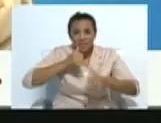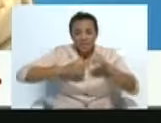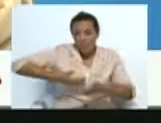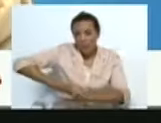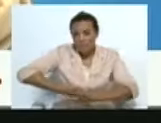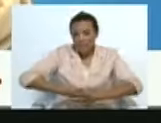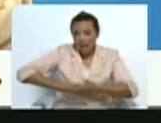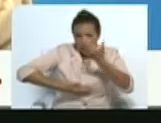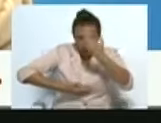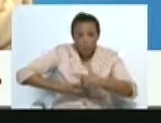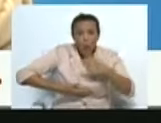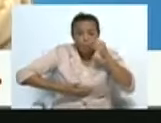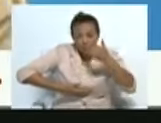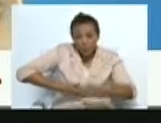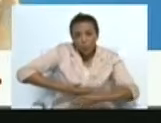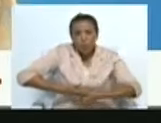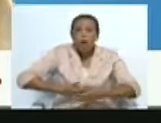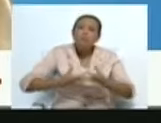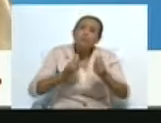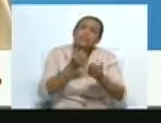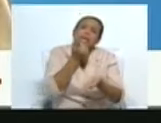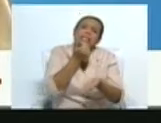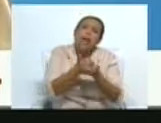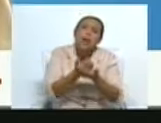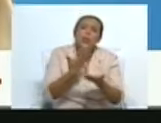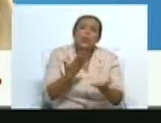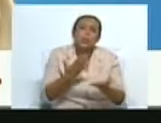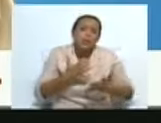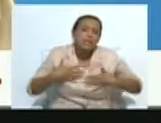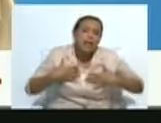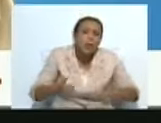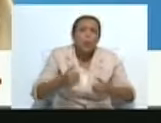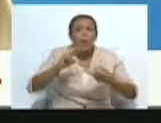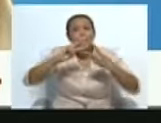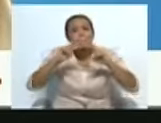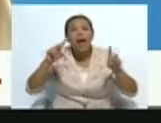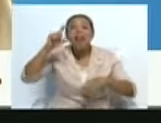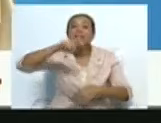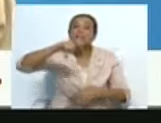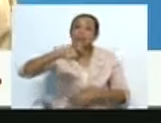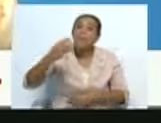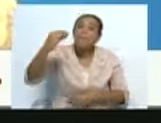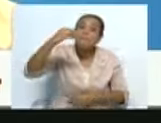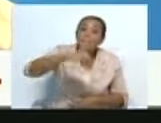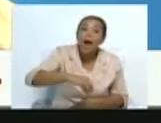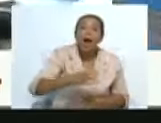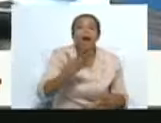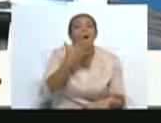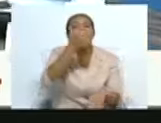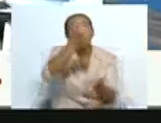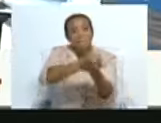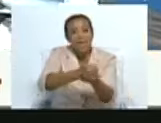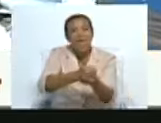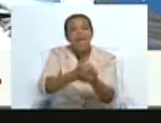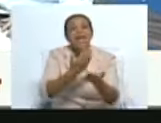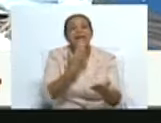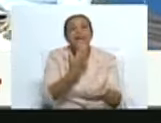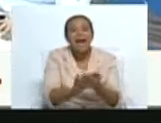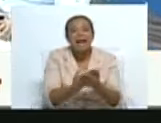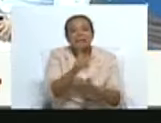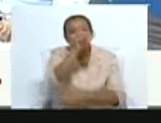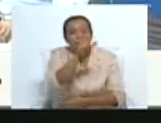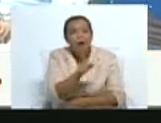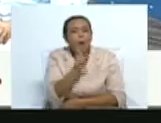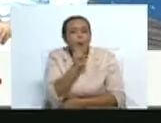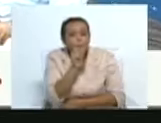mucha salud y mucha felicidad y mucha paz, y mucha paz porque la necesitamos. Amén. Bienvenido, señor Edesio. Entonces, bueno,